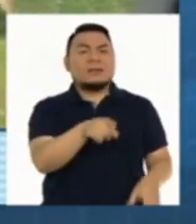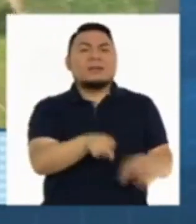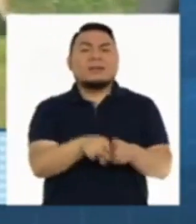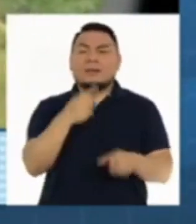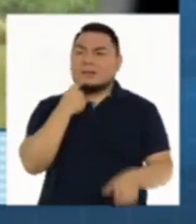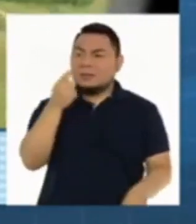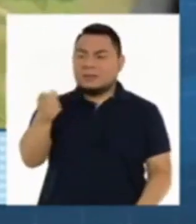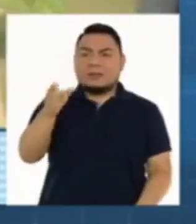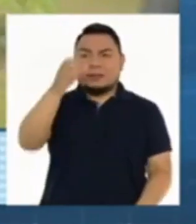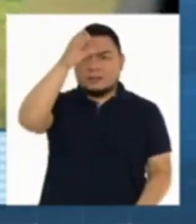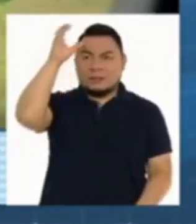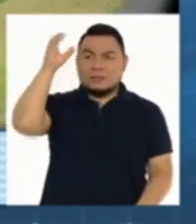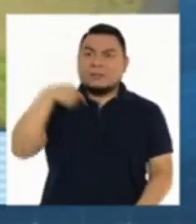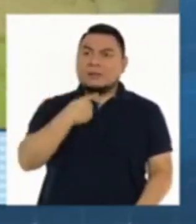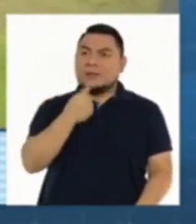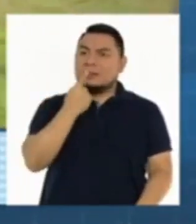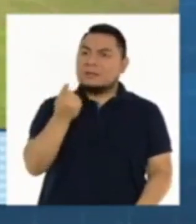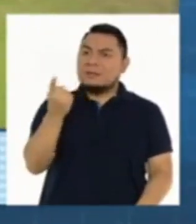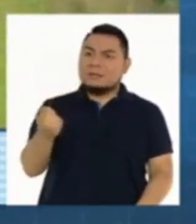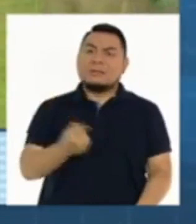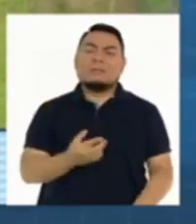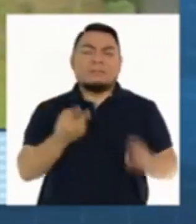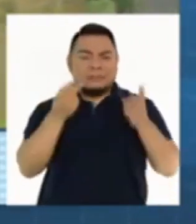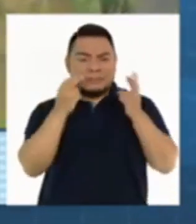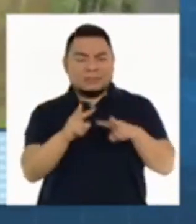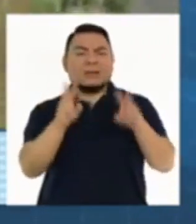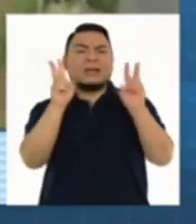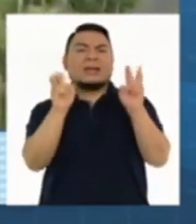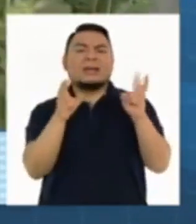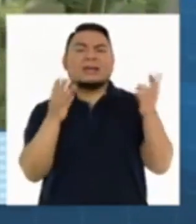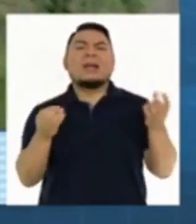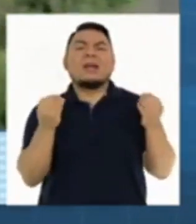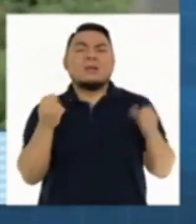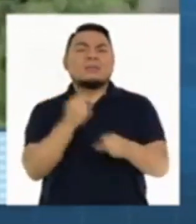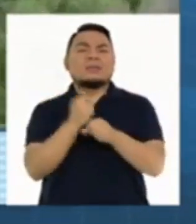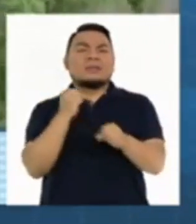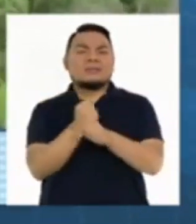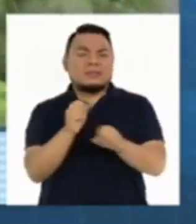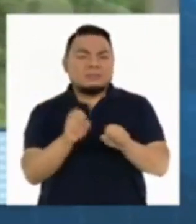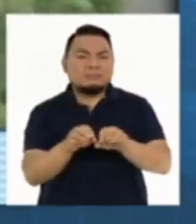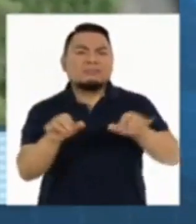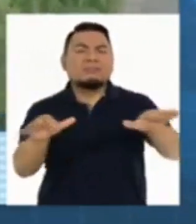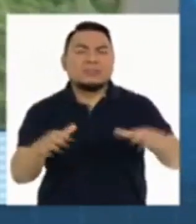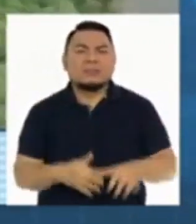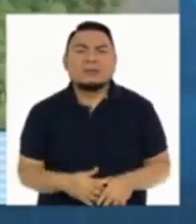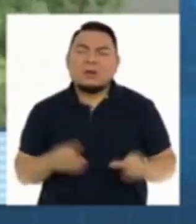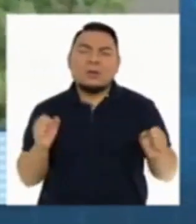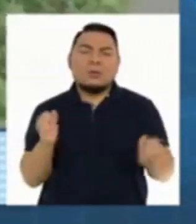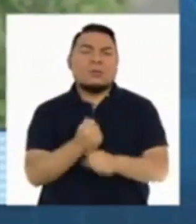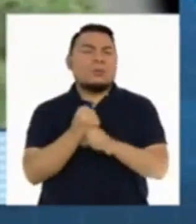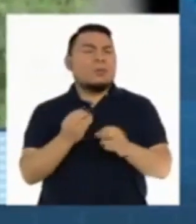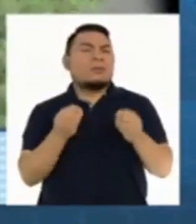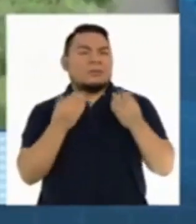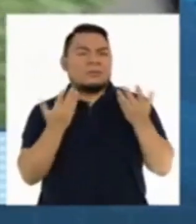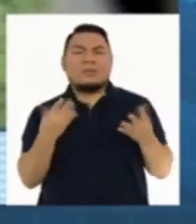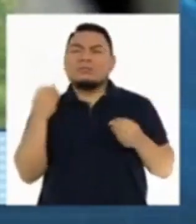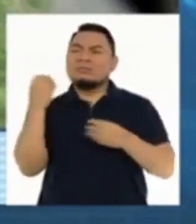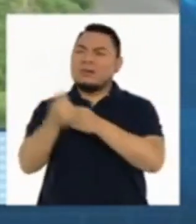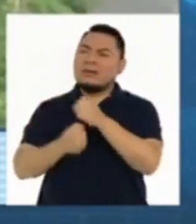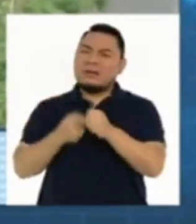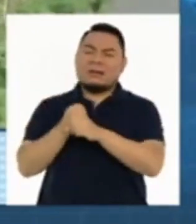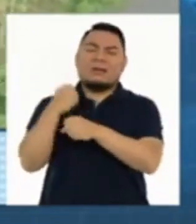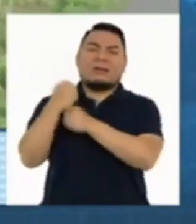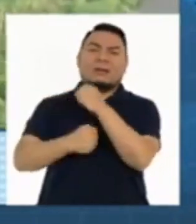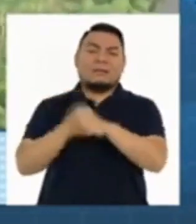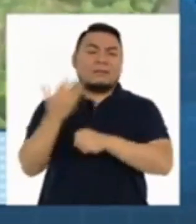también al candidato Pedro Castillo para ver el tema de la descentralización. No es posible que después de haber transcurrido muchos años,